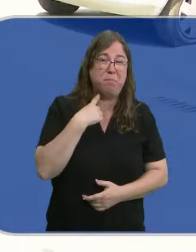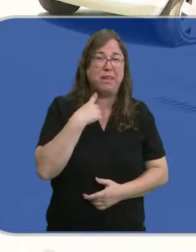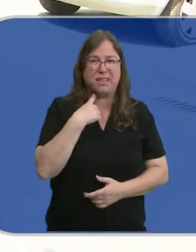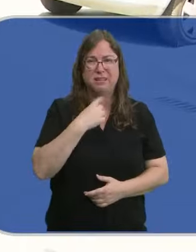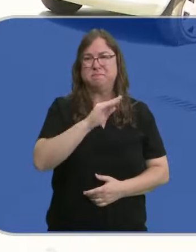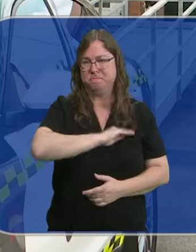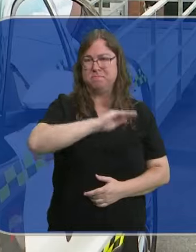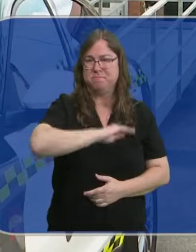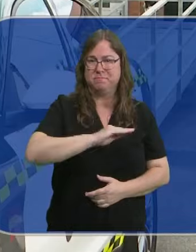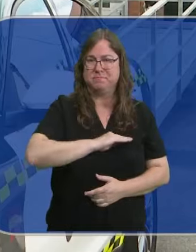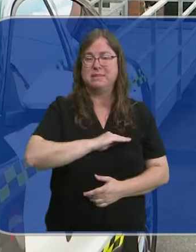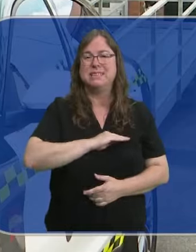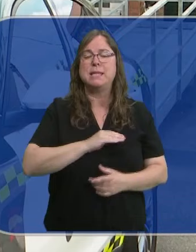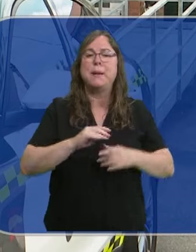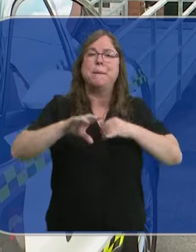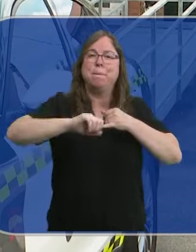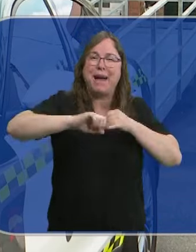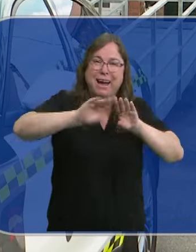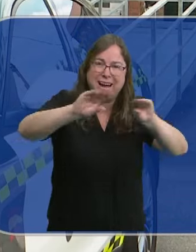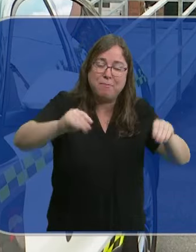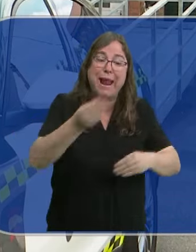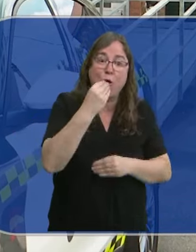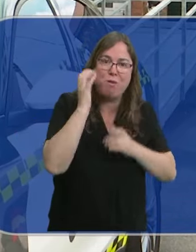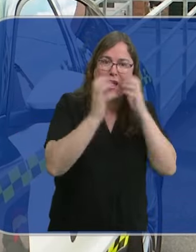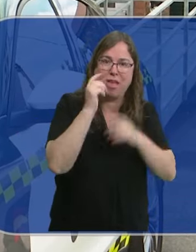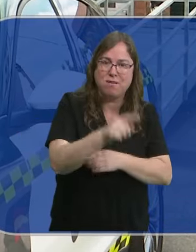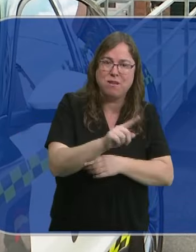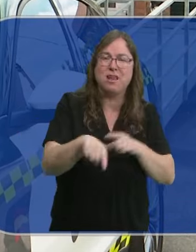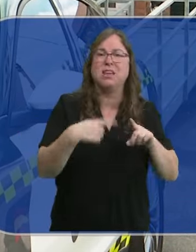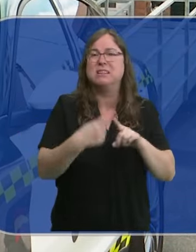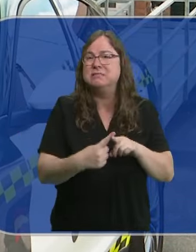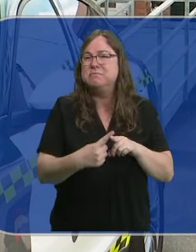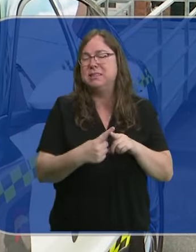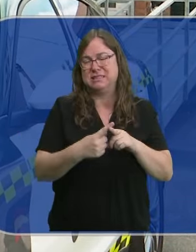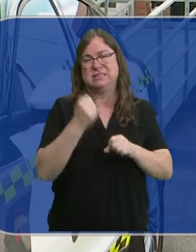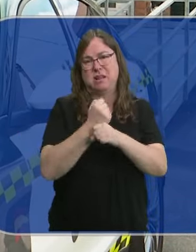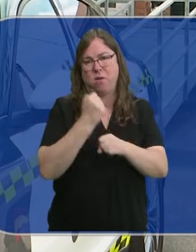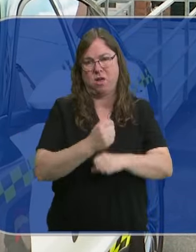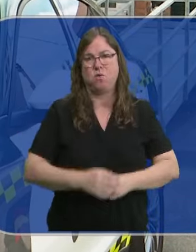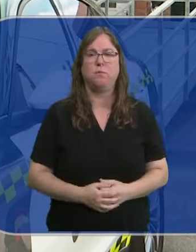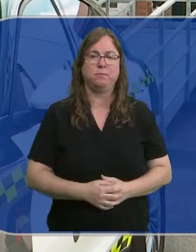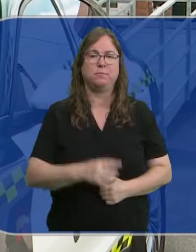una importante cantidad de paja utilizada como alimento para el ganado y diversa maquinaria de trabajo.